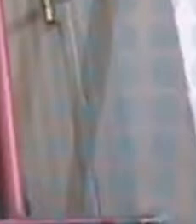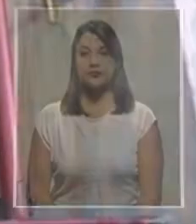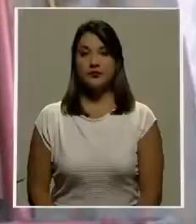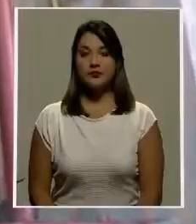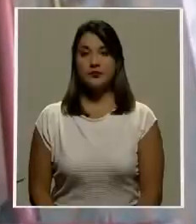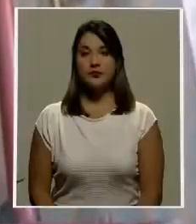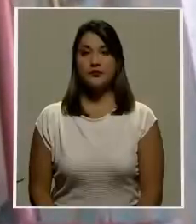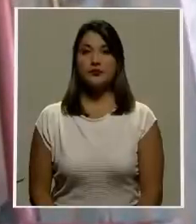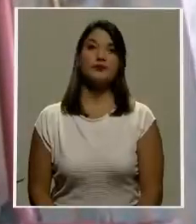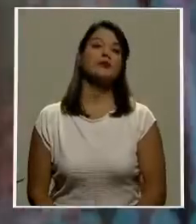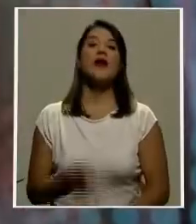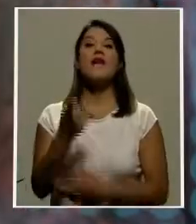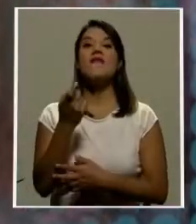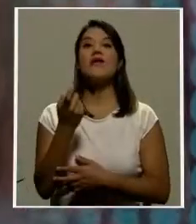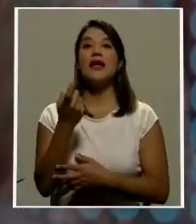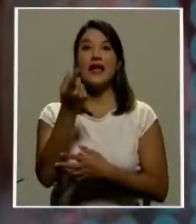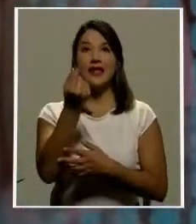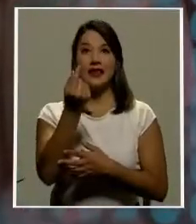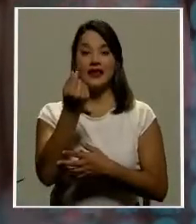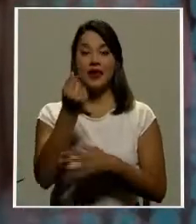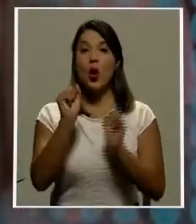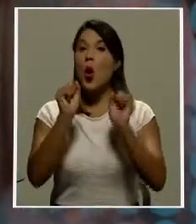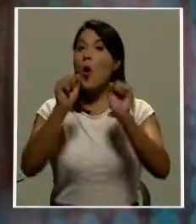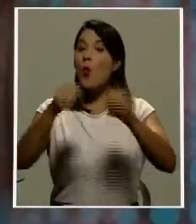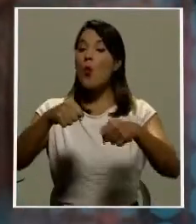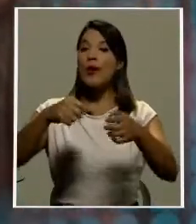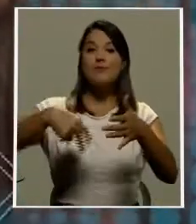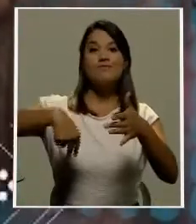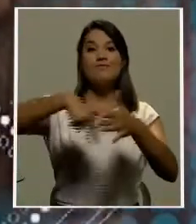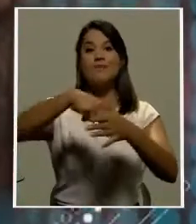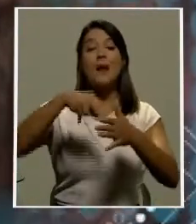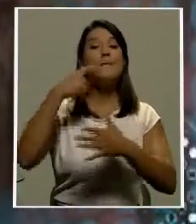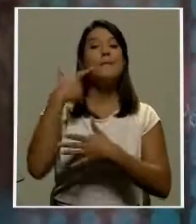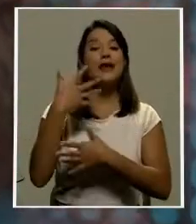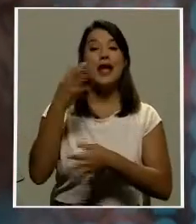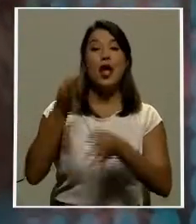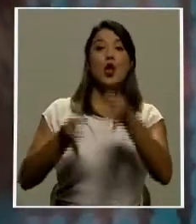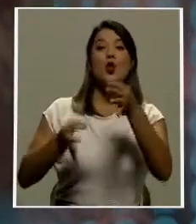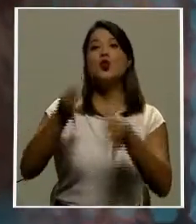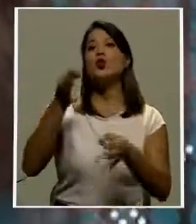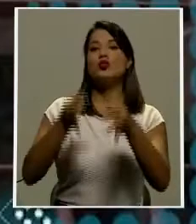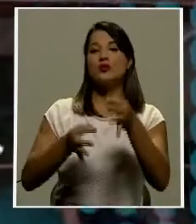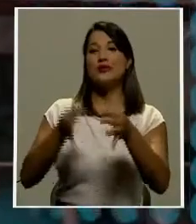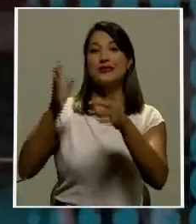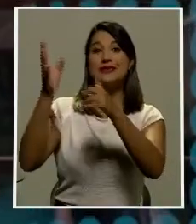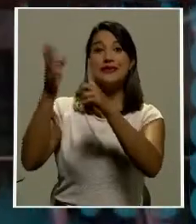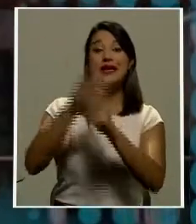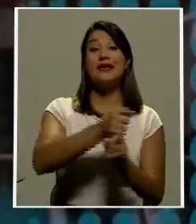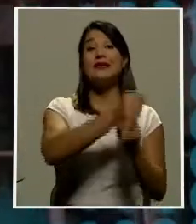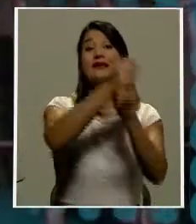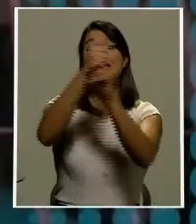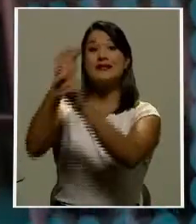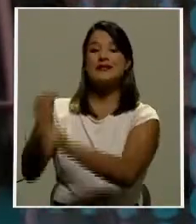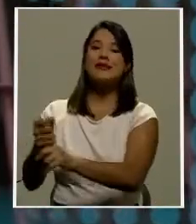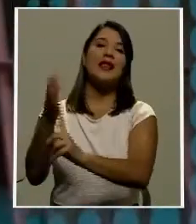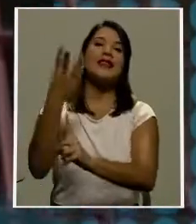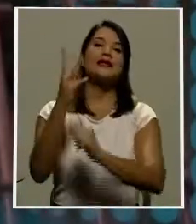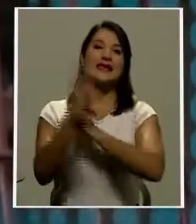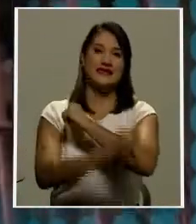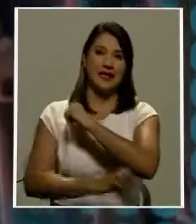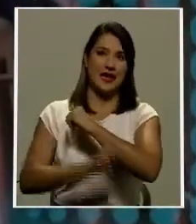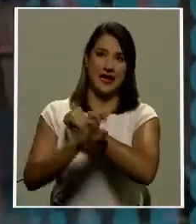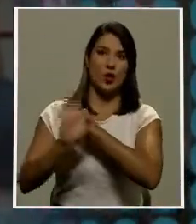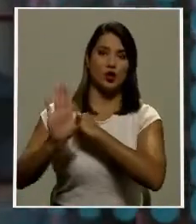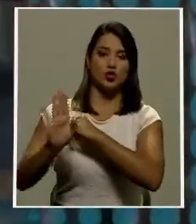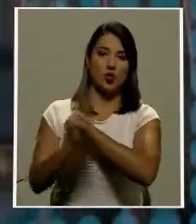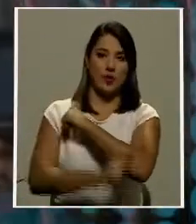La falta de presupuesto podría impedir que justicia extradite a 16 extranjeros que ya cumplieron sus condenas en el país. Cada